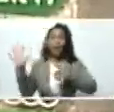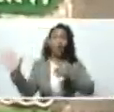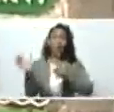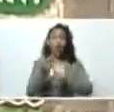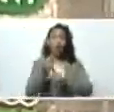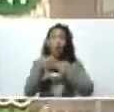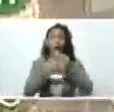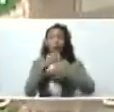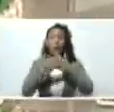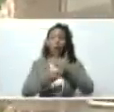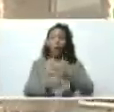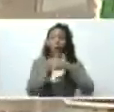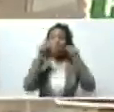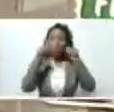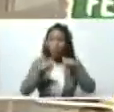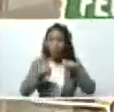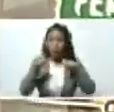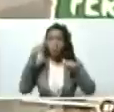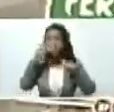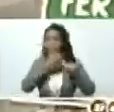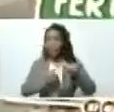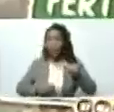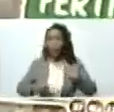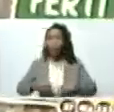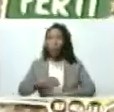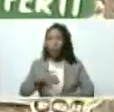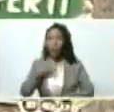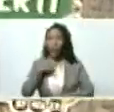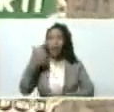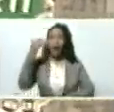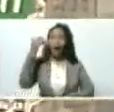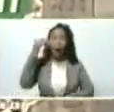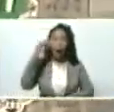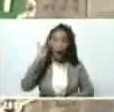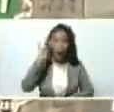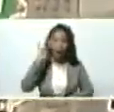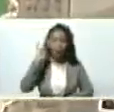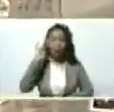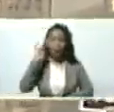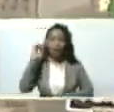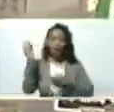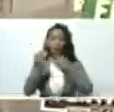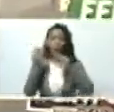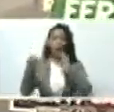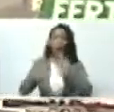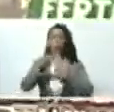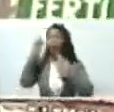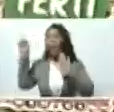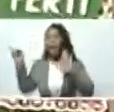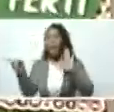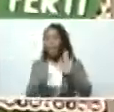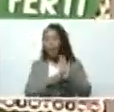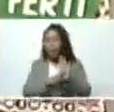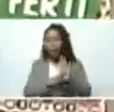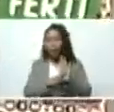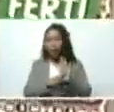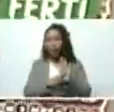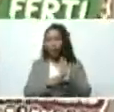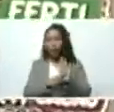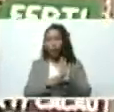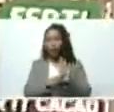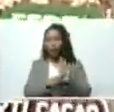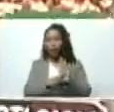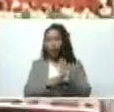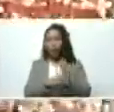echar a andar y hoy presidente le puedo decir tenemos el abastecimiento pleno absolutamente total